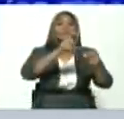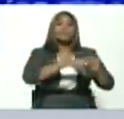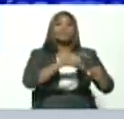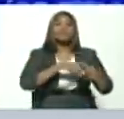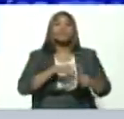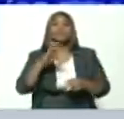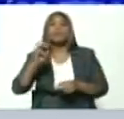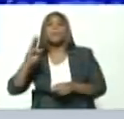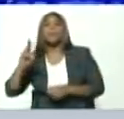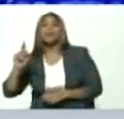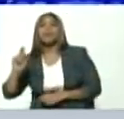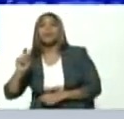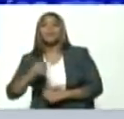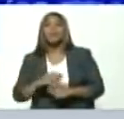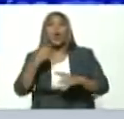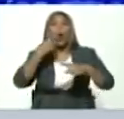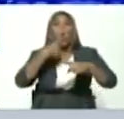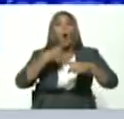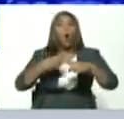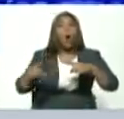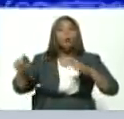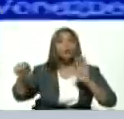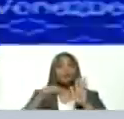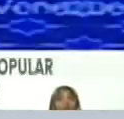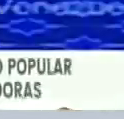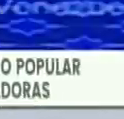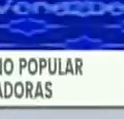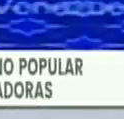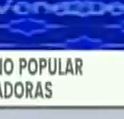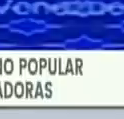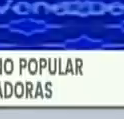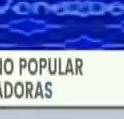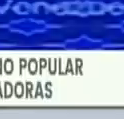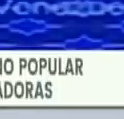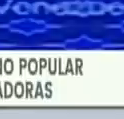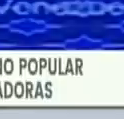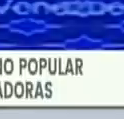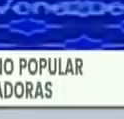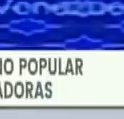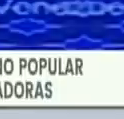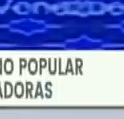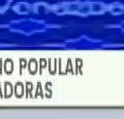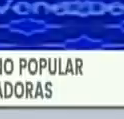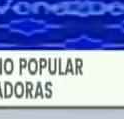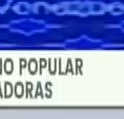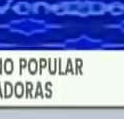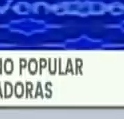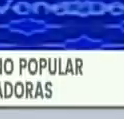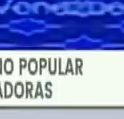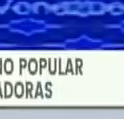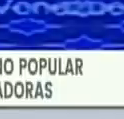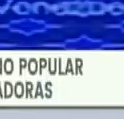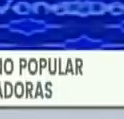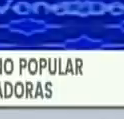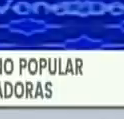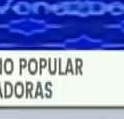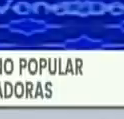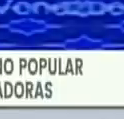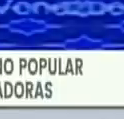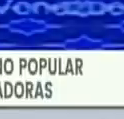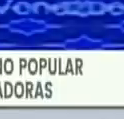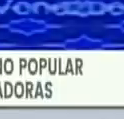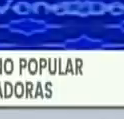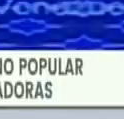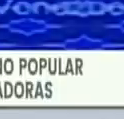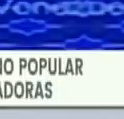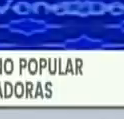CPT y el otro elemento dentro de las cinco líneas que usted trazó el primero de mayo pero